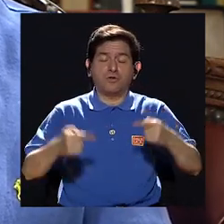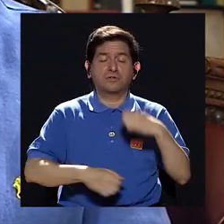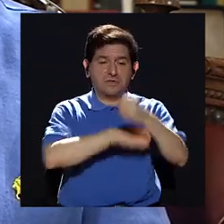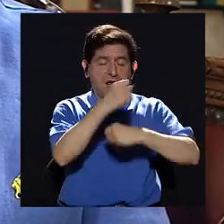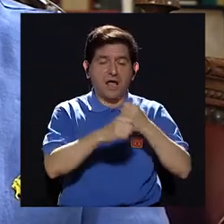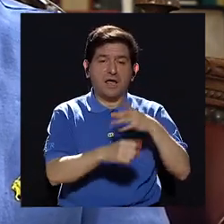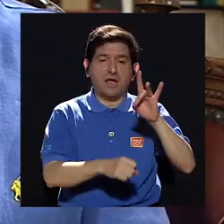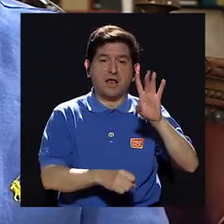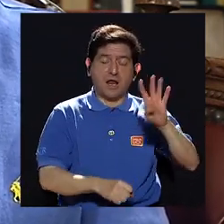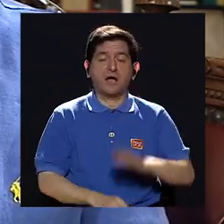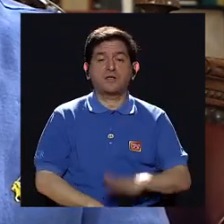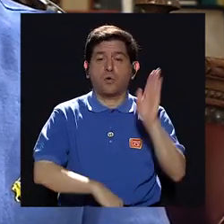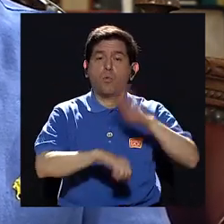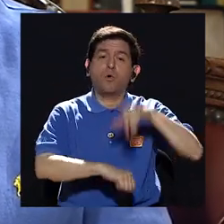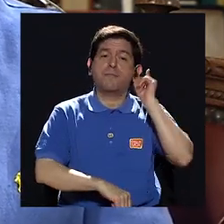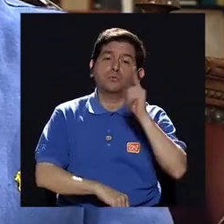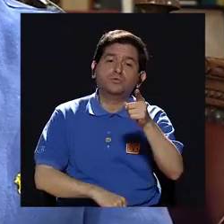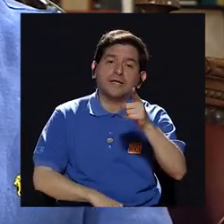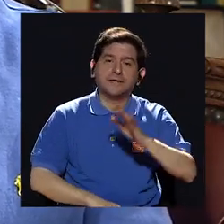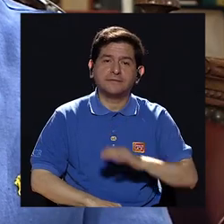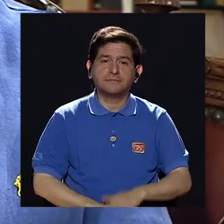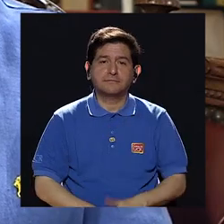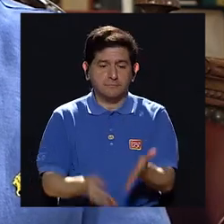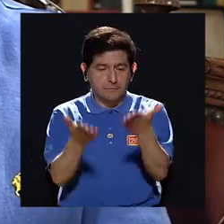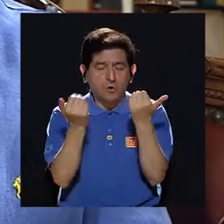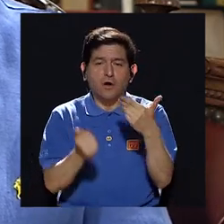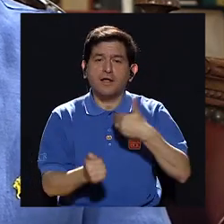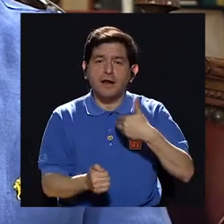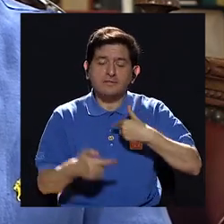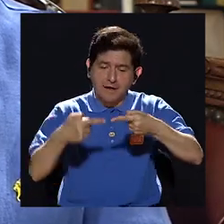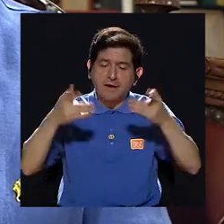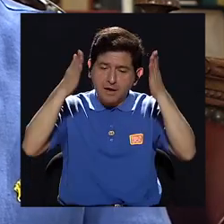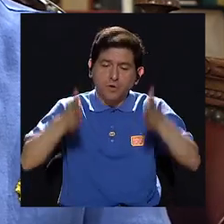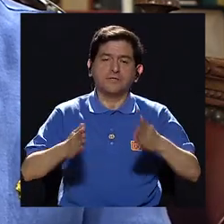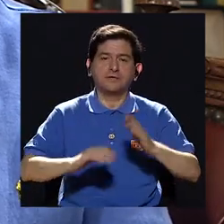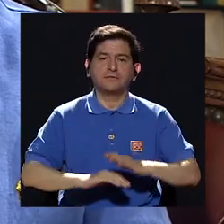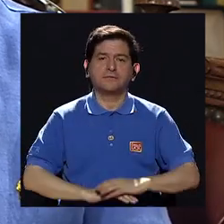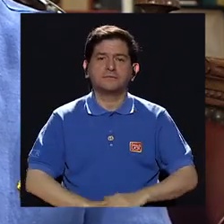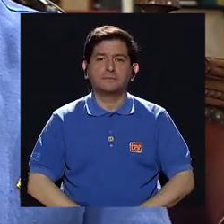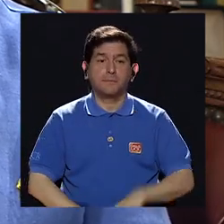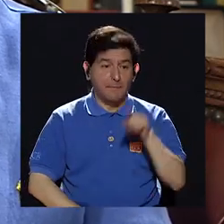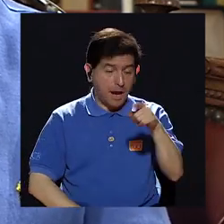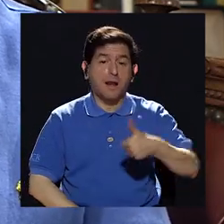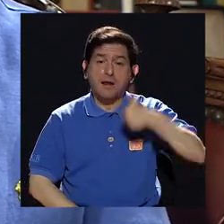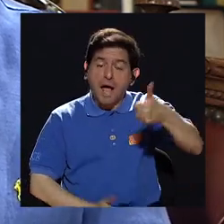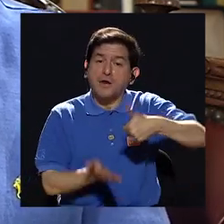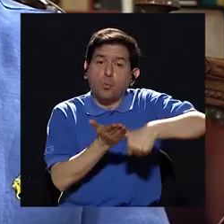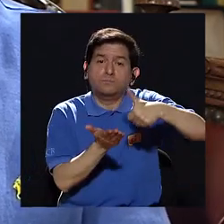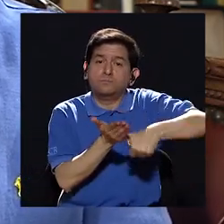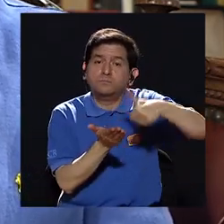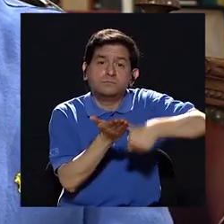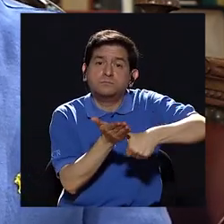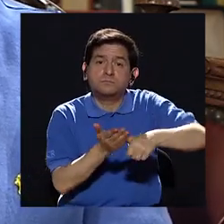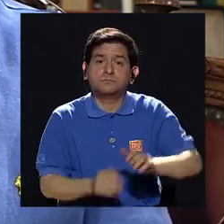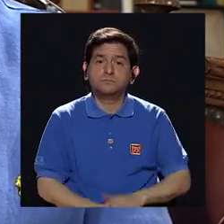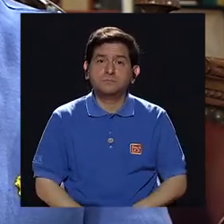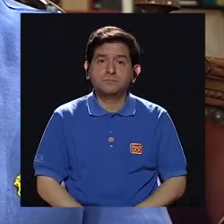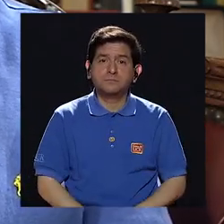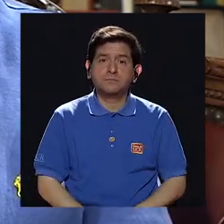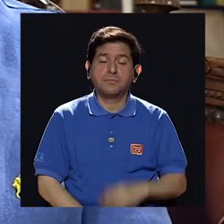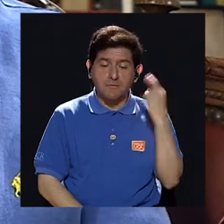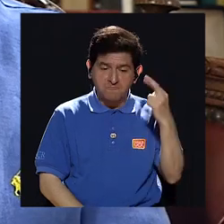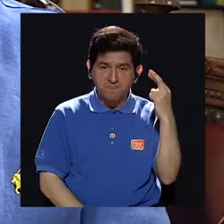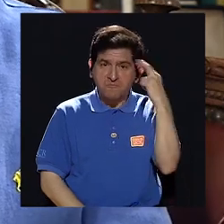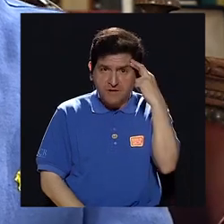84 fue por culpa de ustedes que no querían que tuviera un contrincante pero él ganó las elecciones y